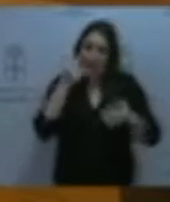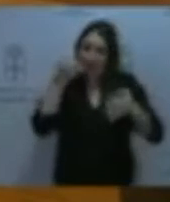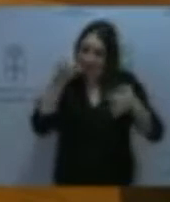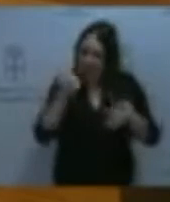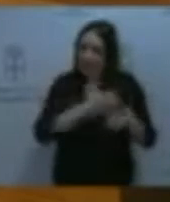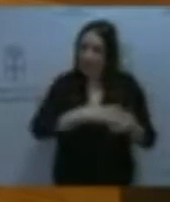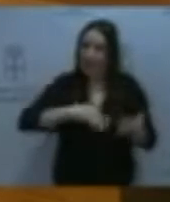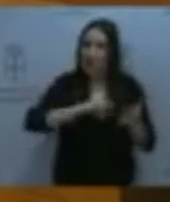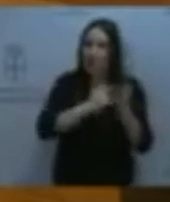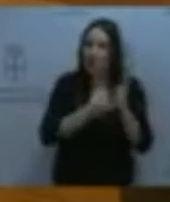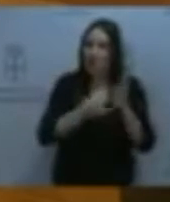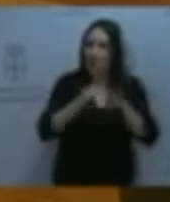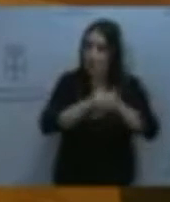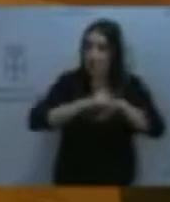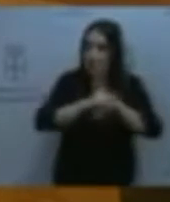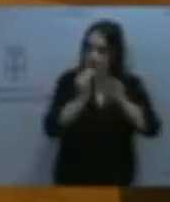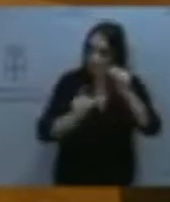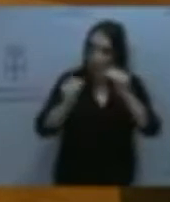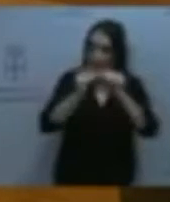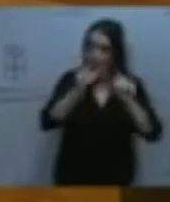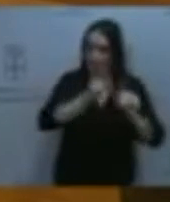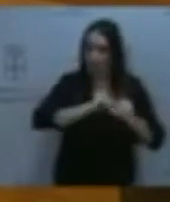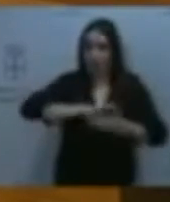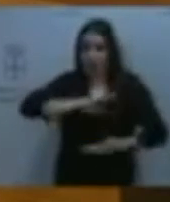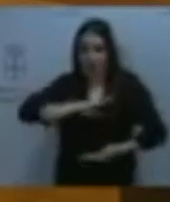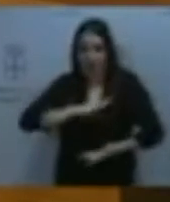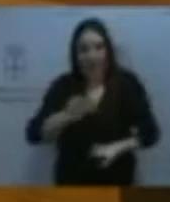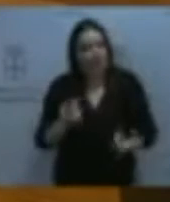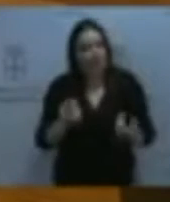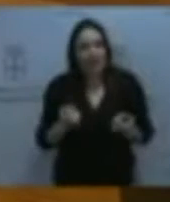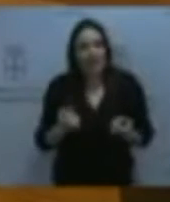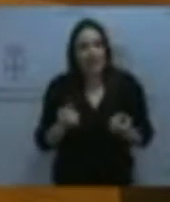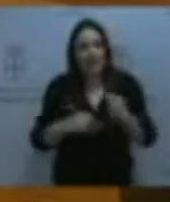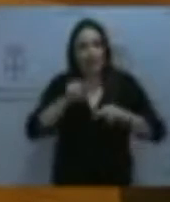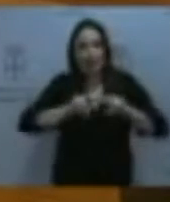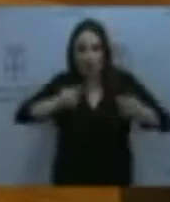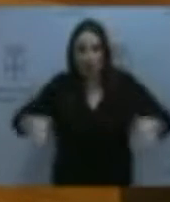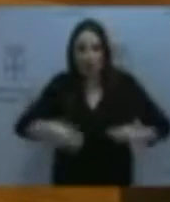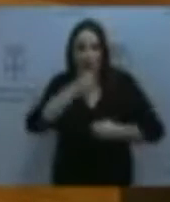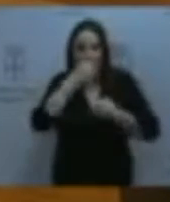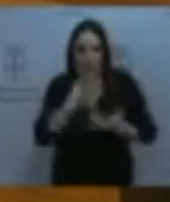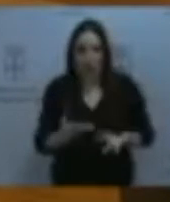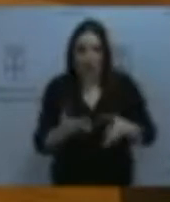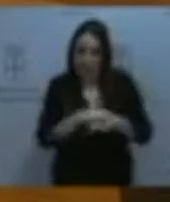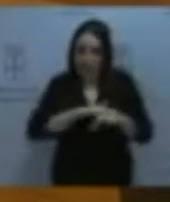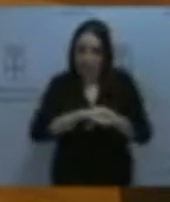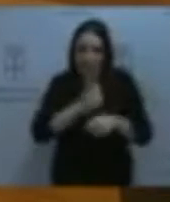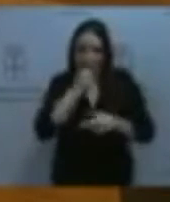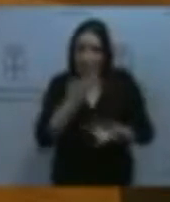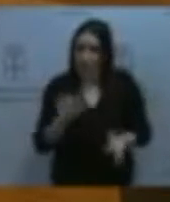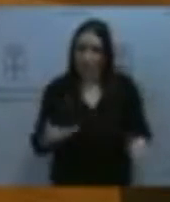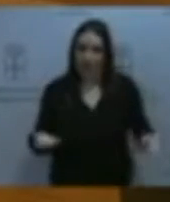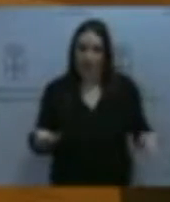tener un sistema basado na igualdad, mérito y capacidad, hay que empezar a construílo bien desde el principio, ¿no?